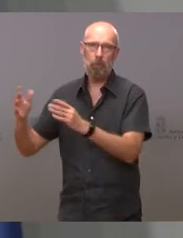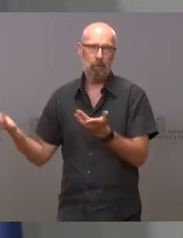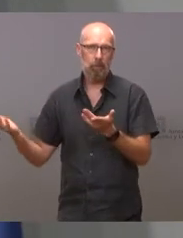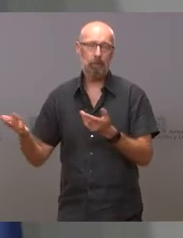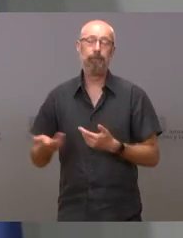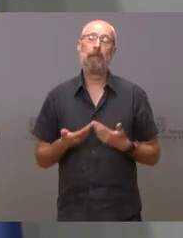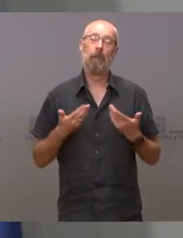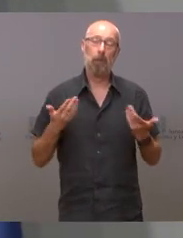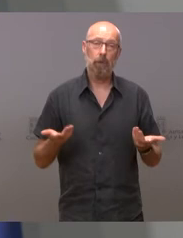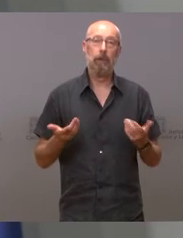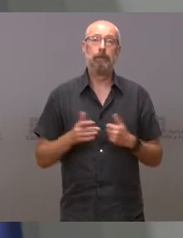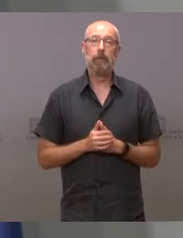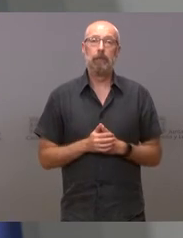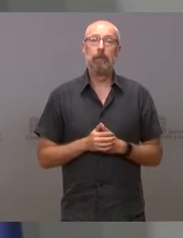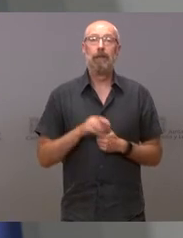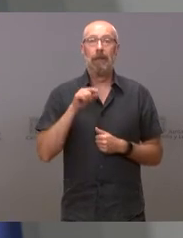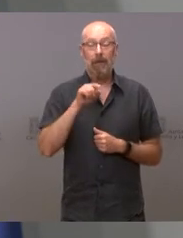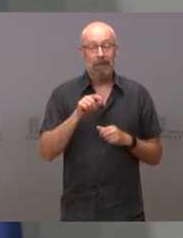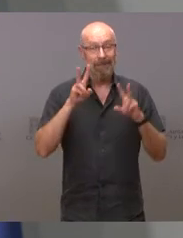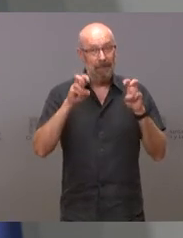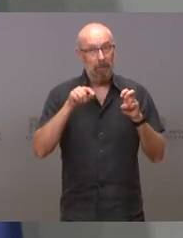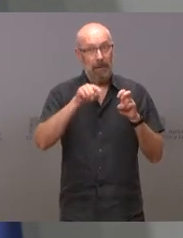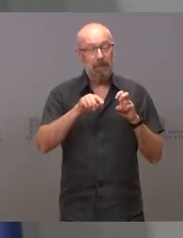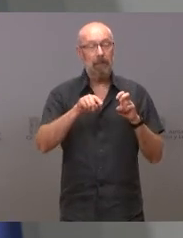una de las cosas que debería resolver también